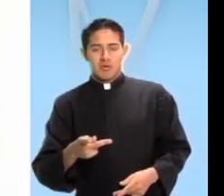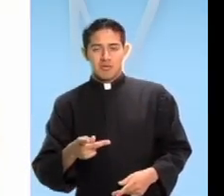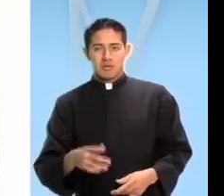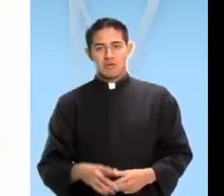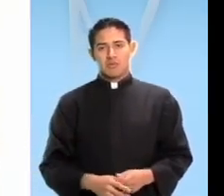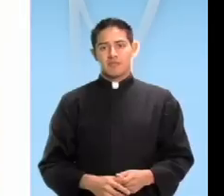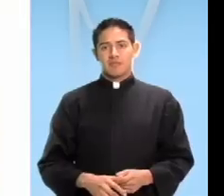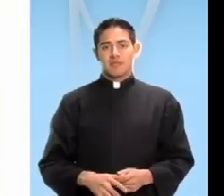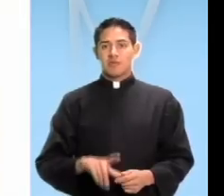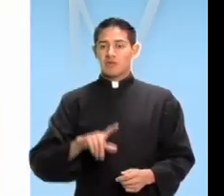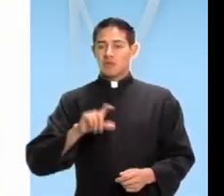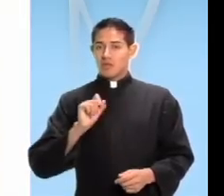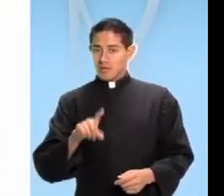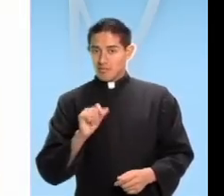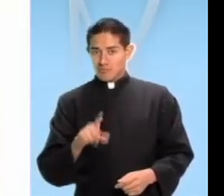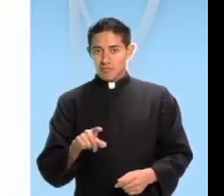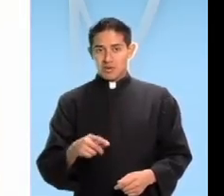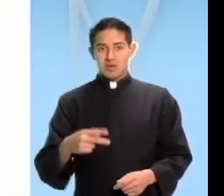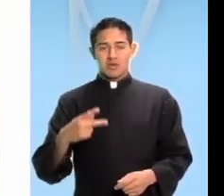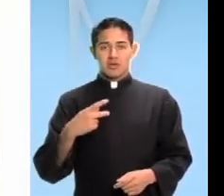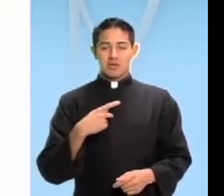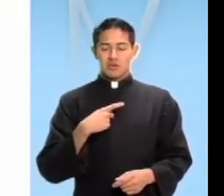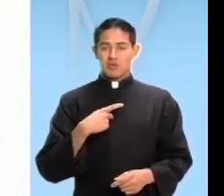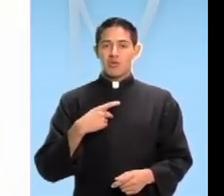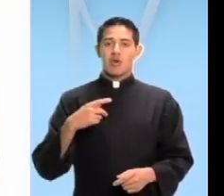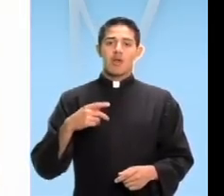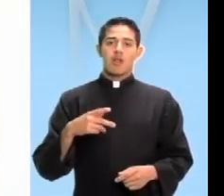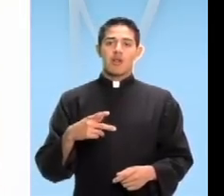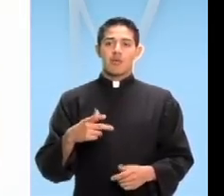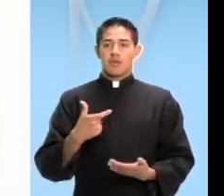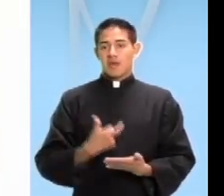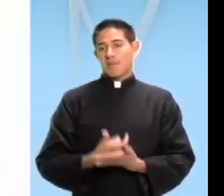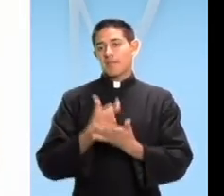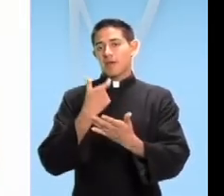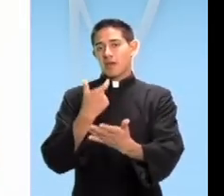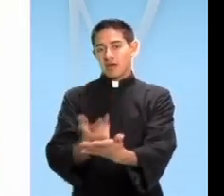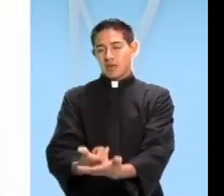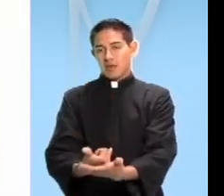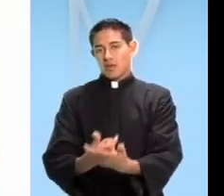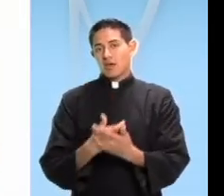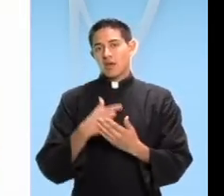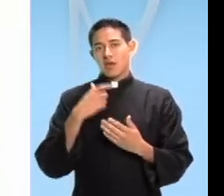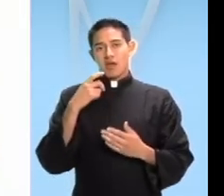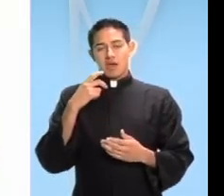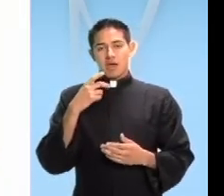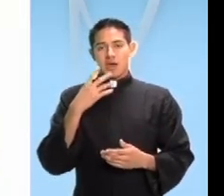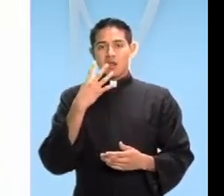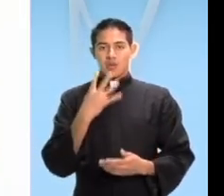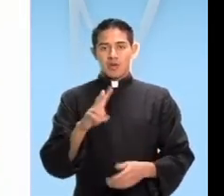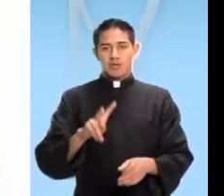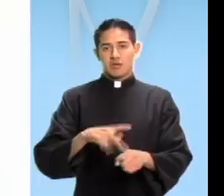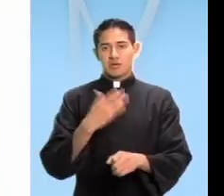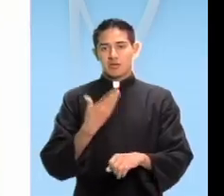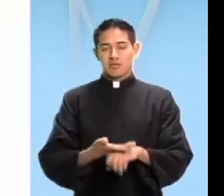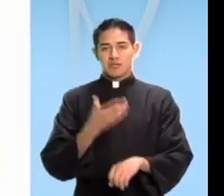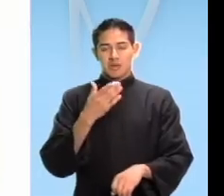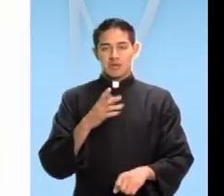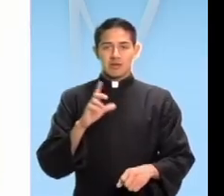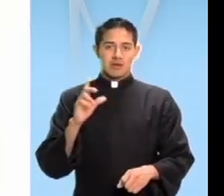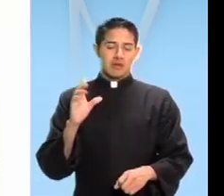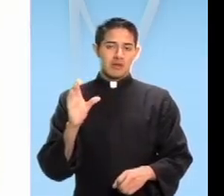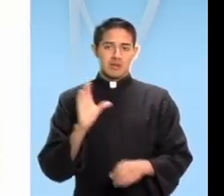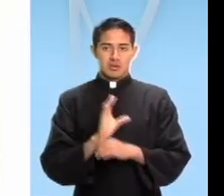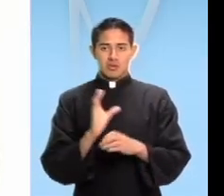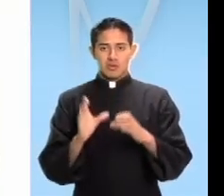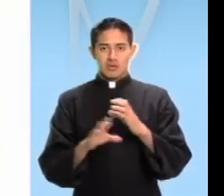restituiré lo que yo he robado, lo que he defraudado. La ley judía